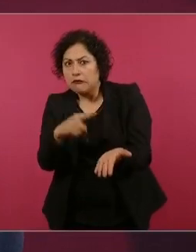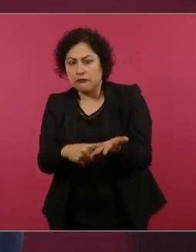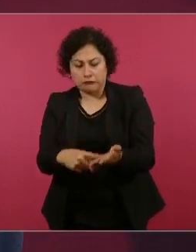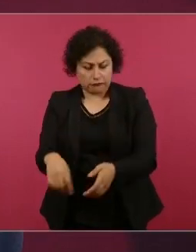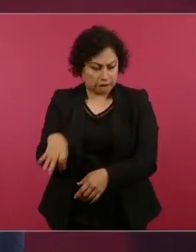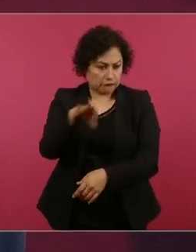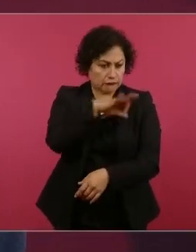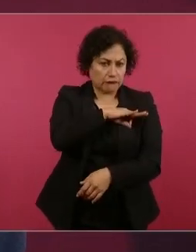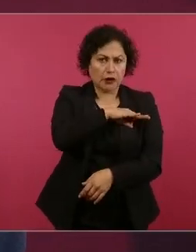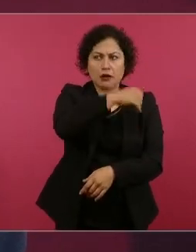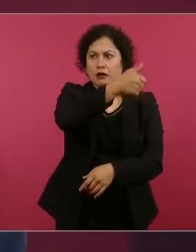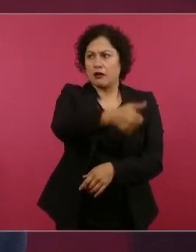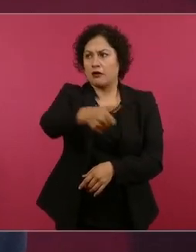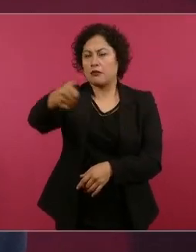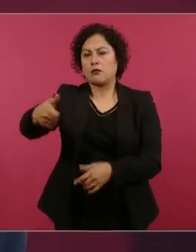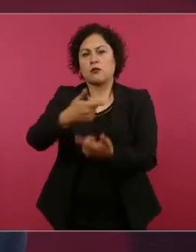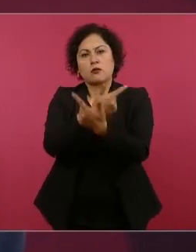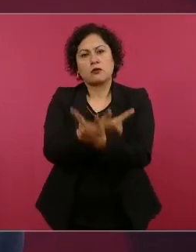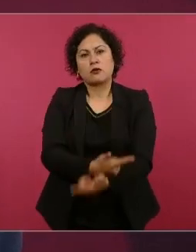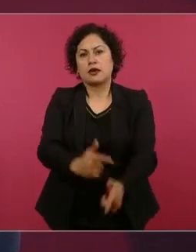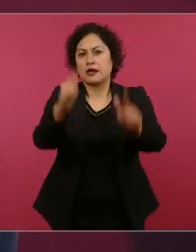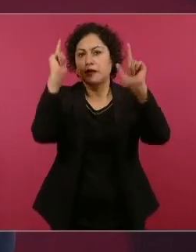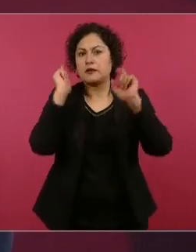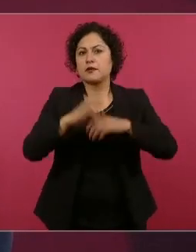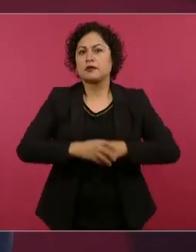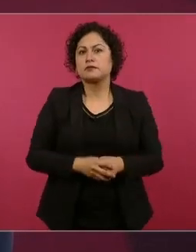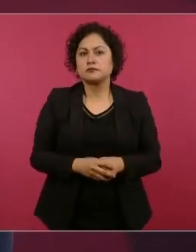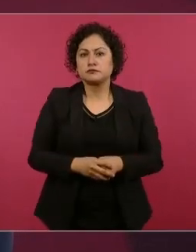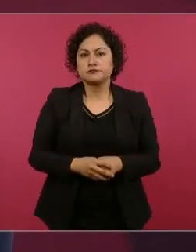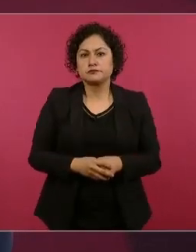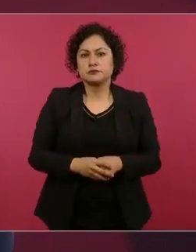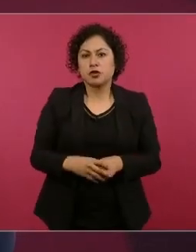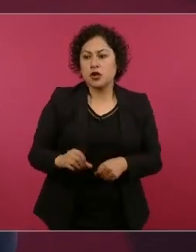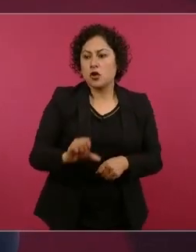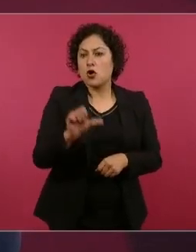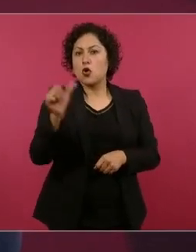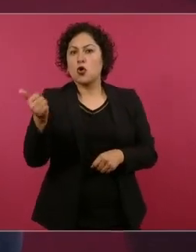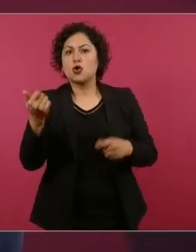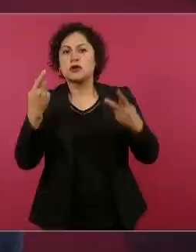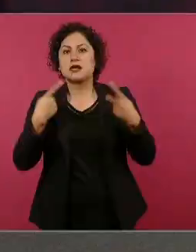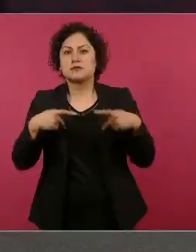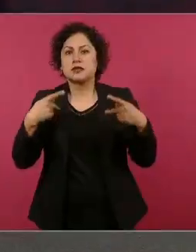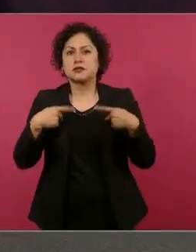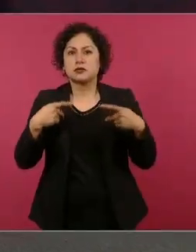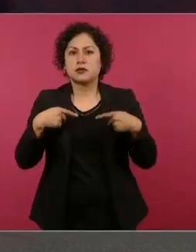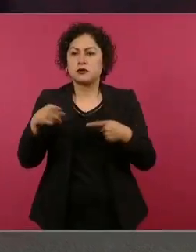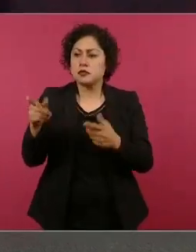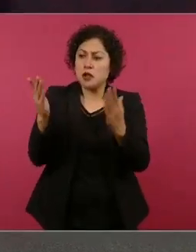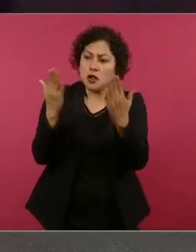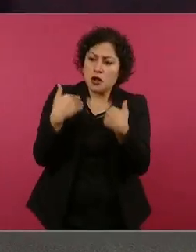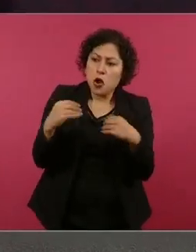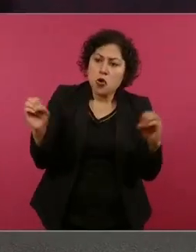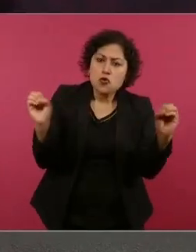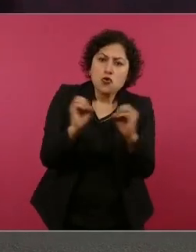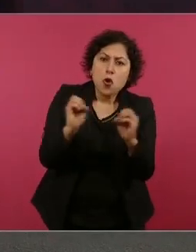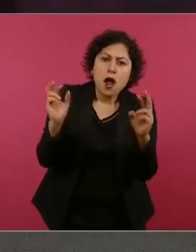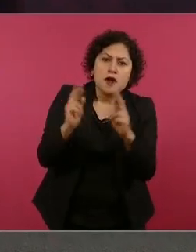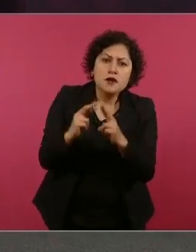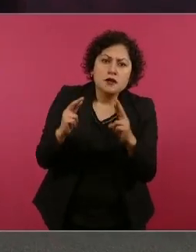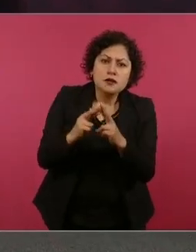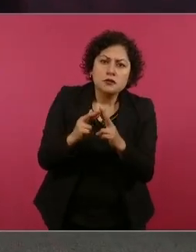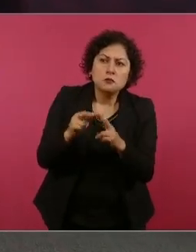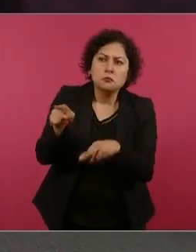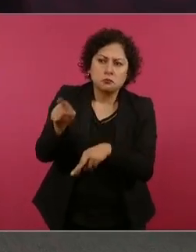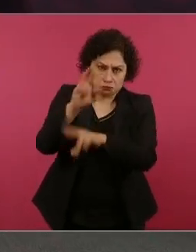no creyentes, respetar a todos y que haya libertades,